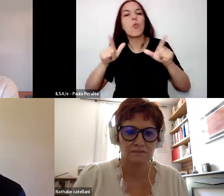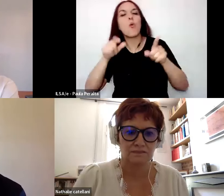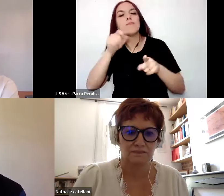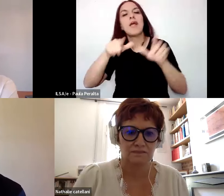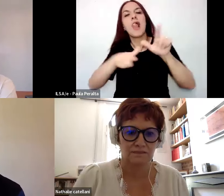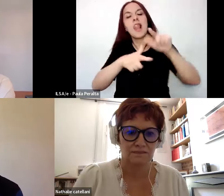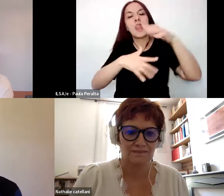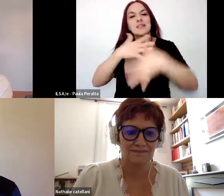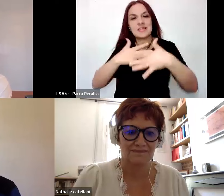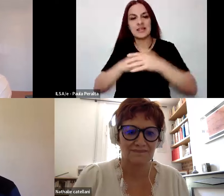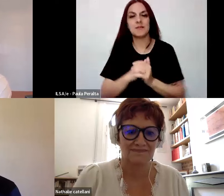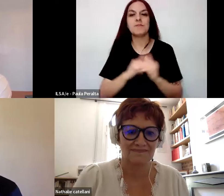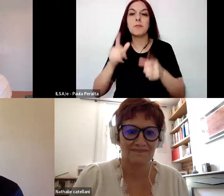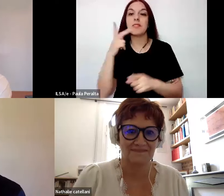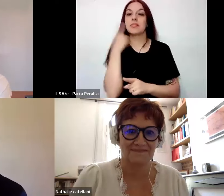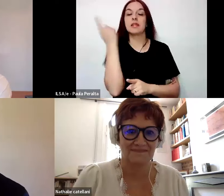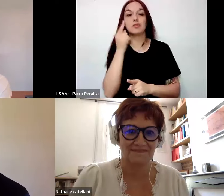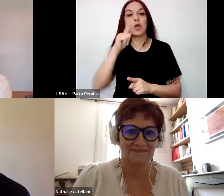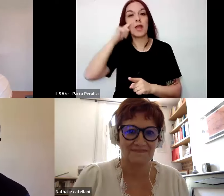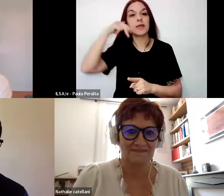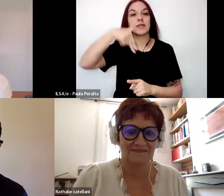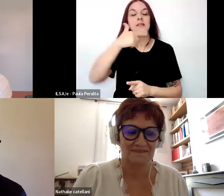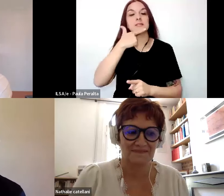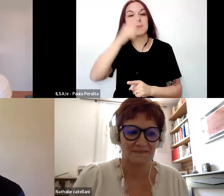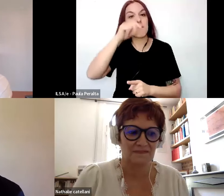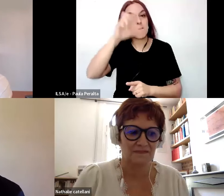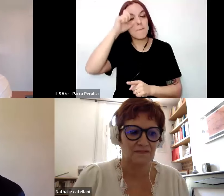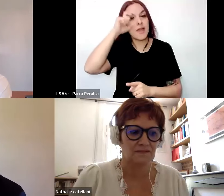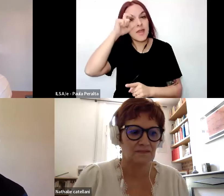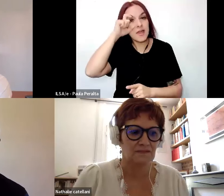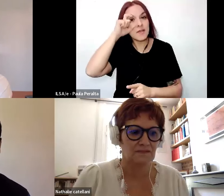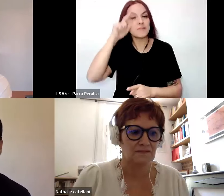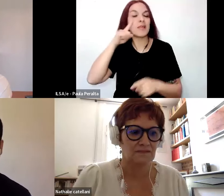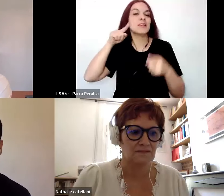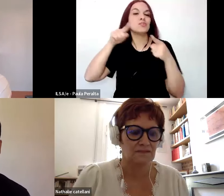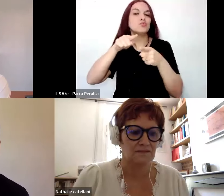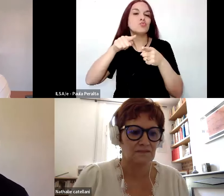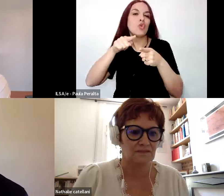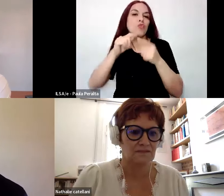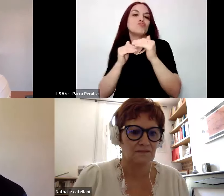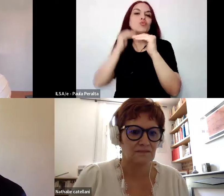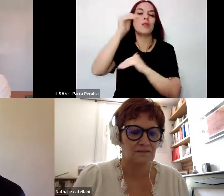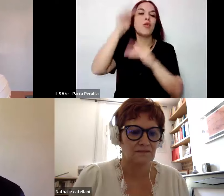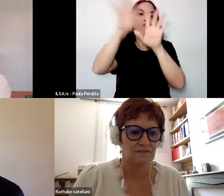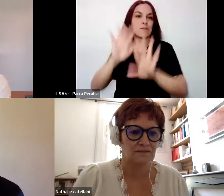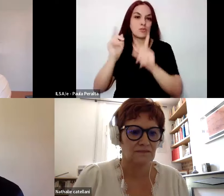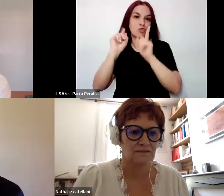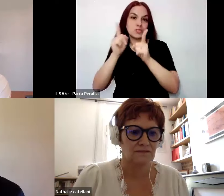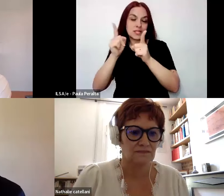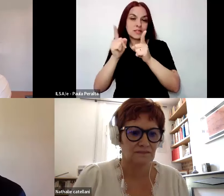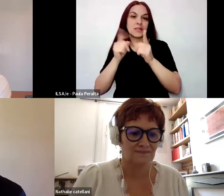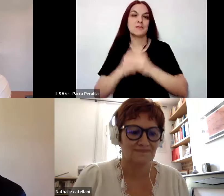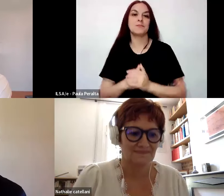neolatina, es directora del INSPE, Instituto Superior de Formación Docente de la Academia de